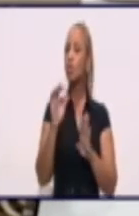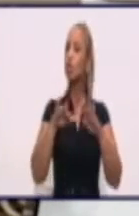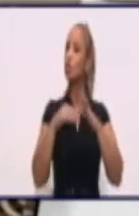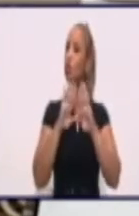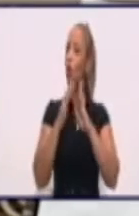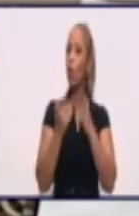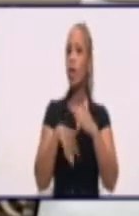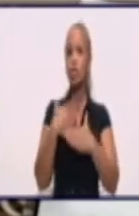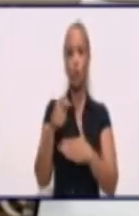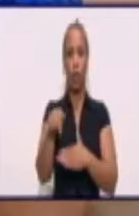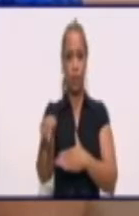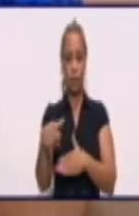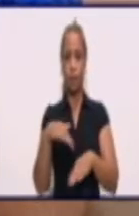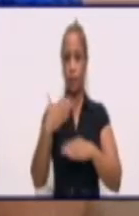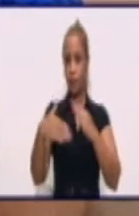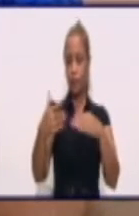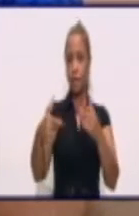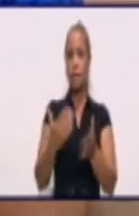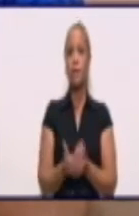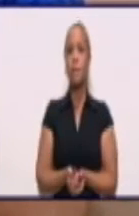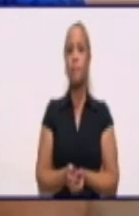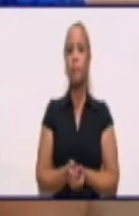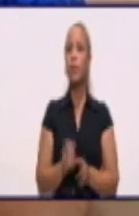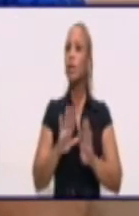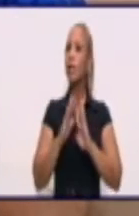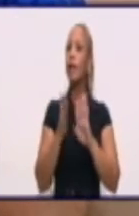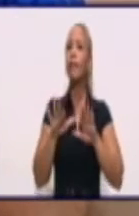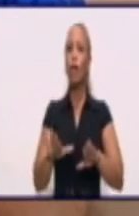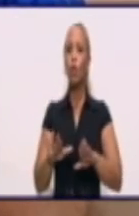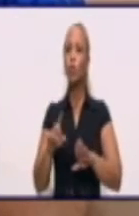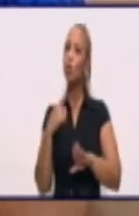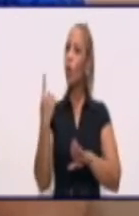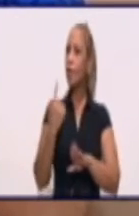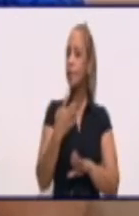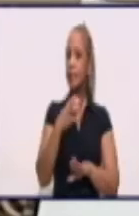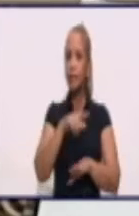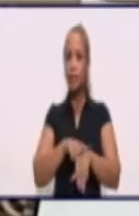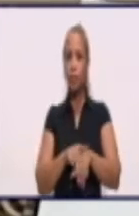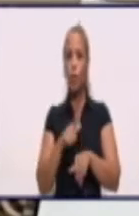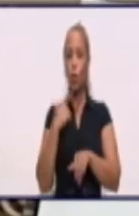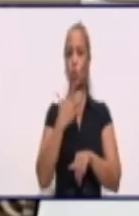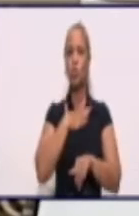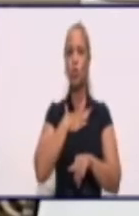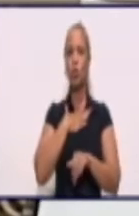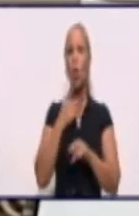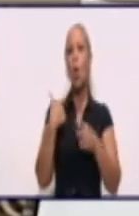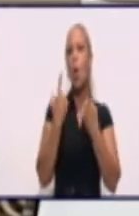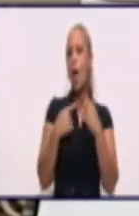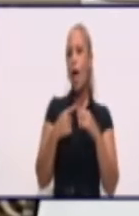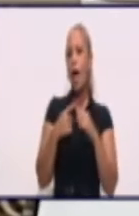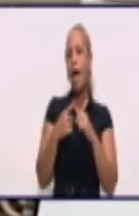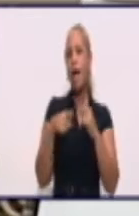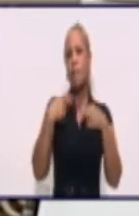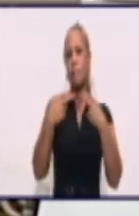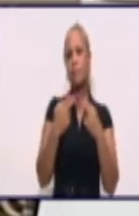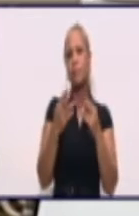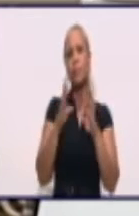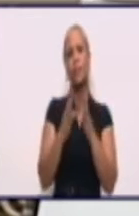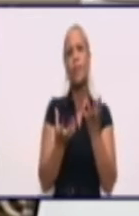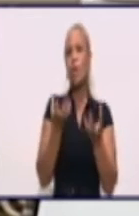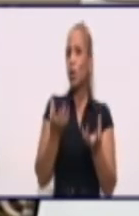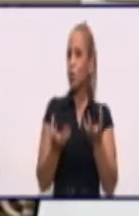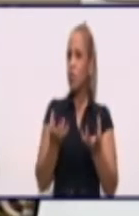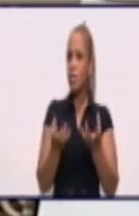en todos estos tiempos con nosotros. Van a abrirse secciones nuevas, secciones de cocina, secciones de